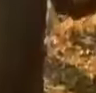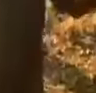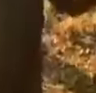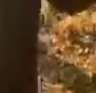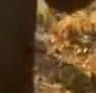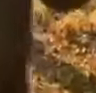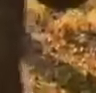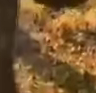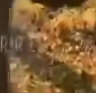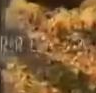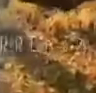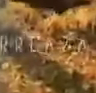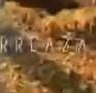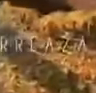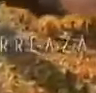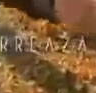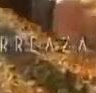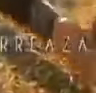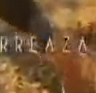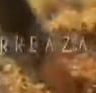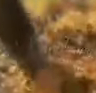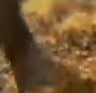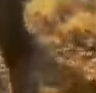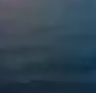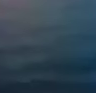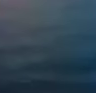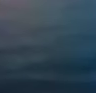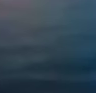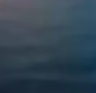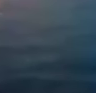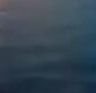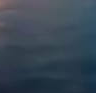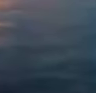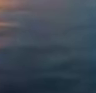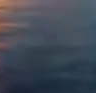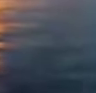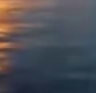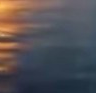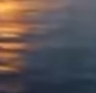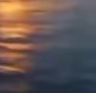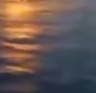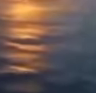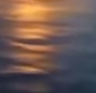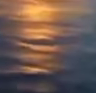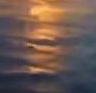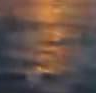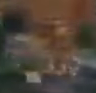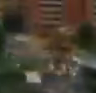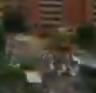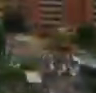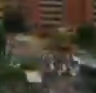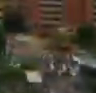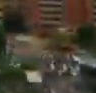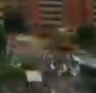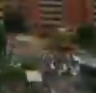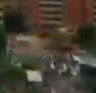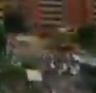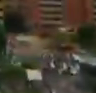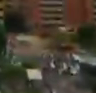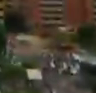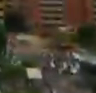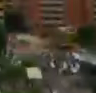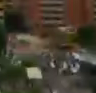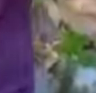soy de un pueblo vencedor que cuando sale el sol se